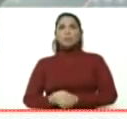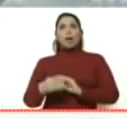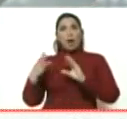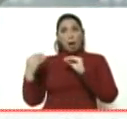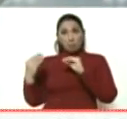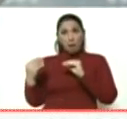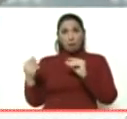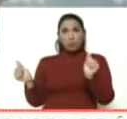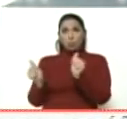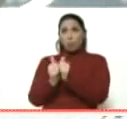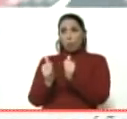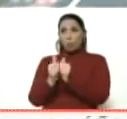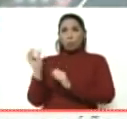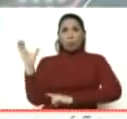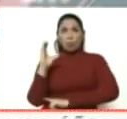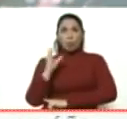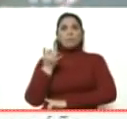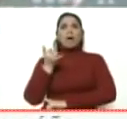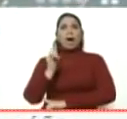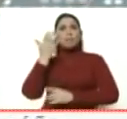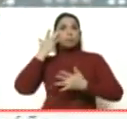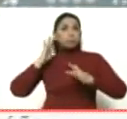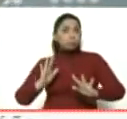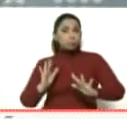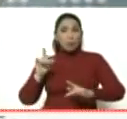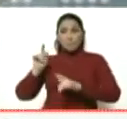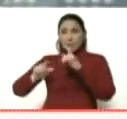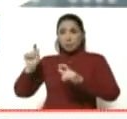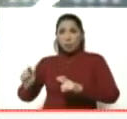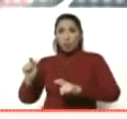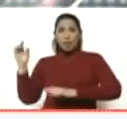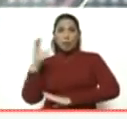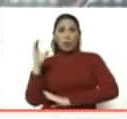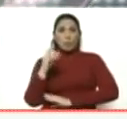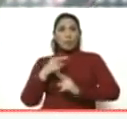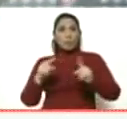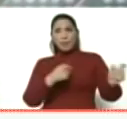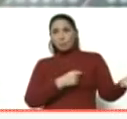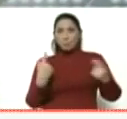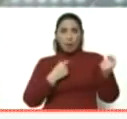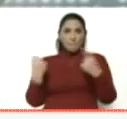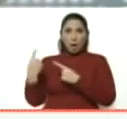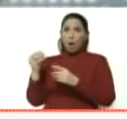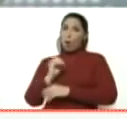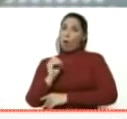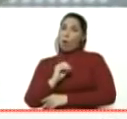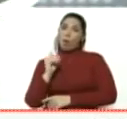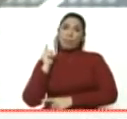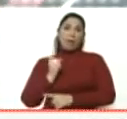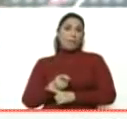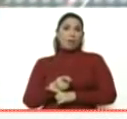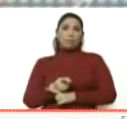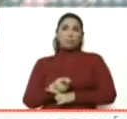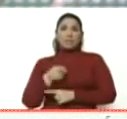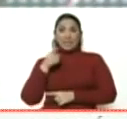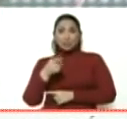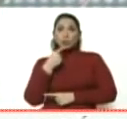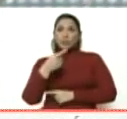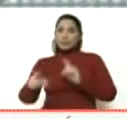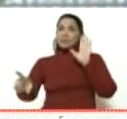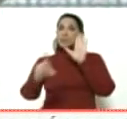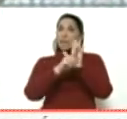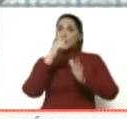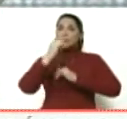Colombia a ver si se trata de nacionales colombianos para la extradición o lo que corresponda. Es lo que dice la ley